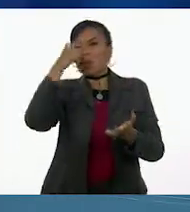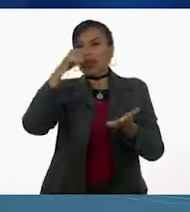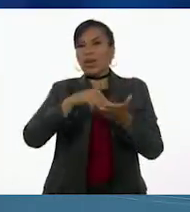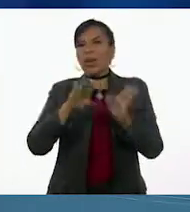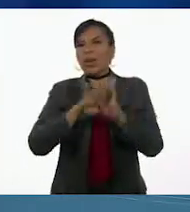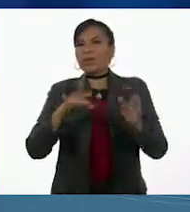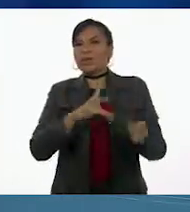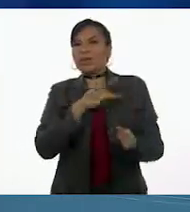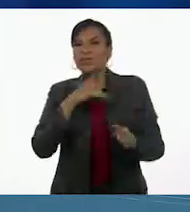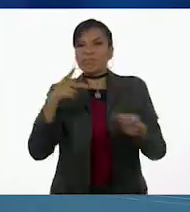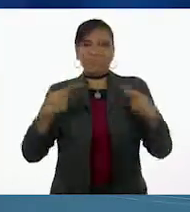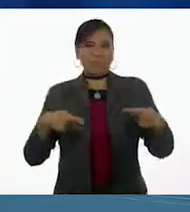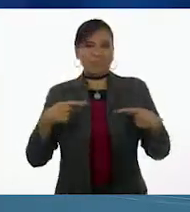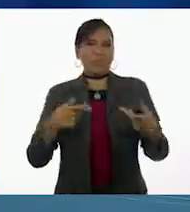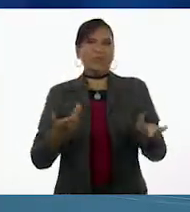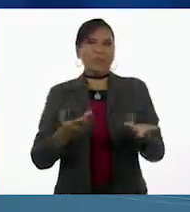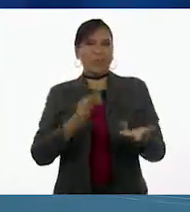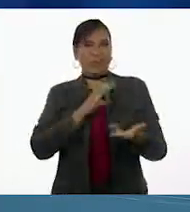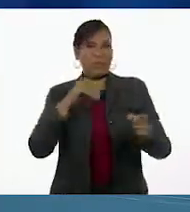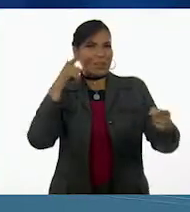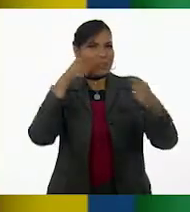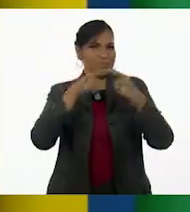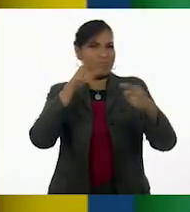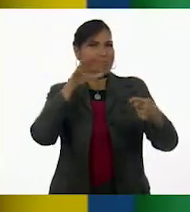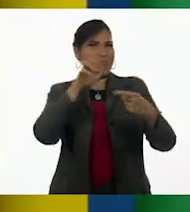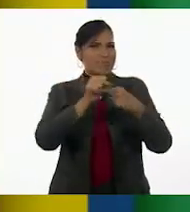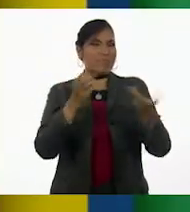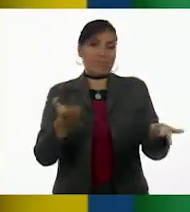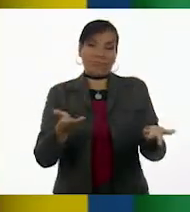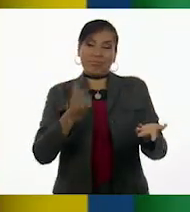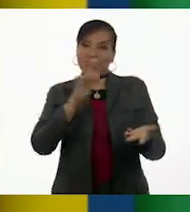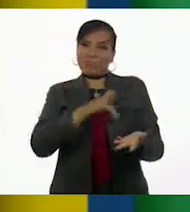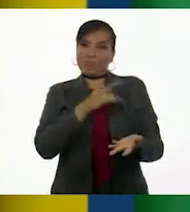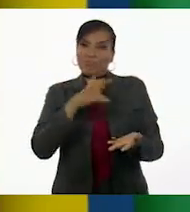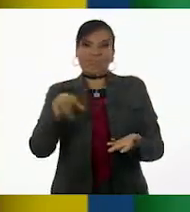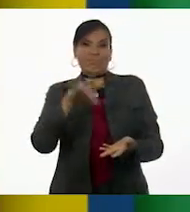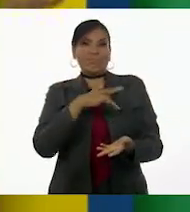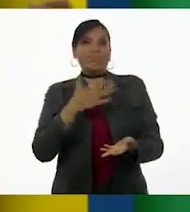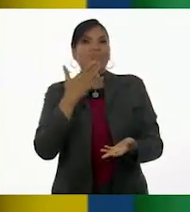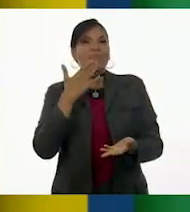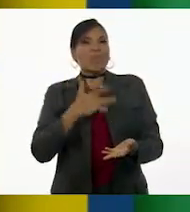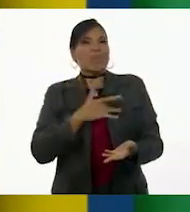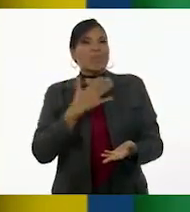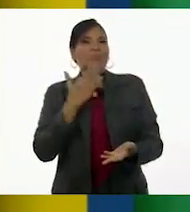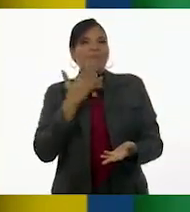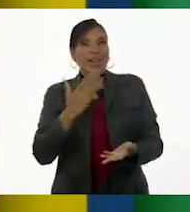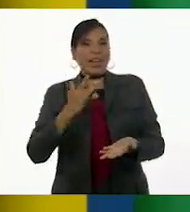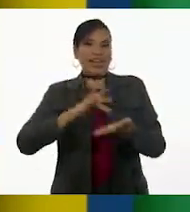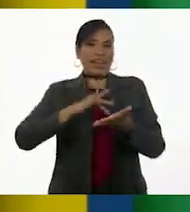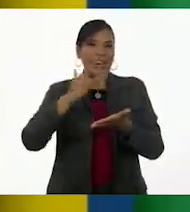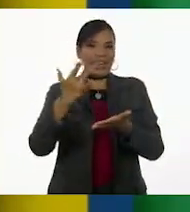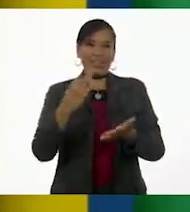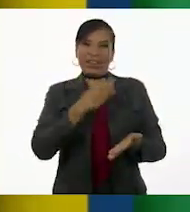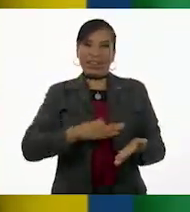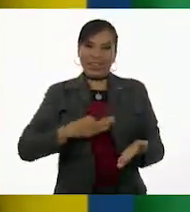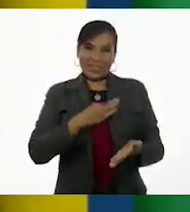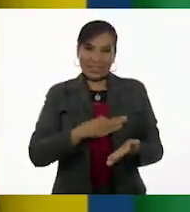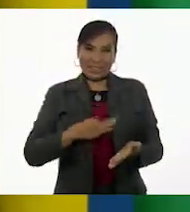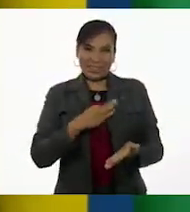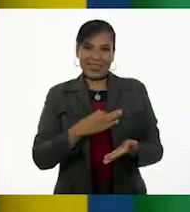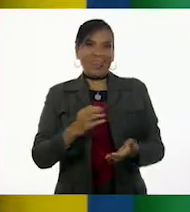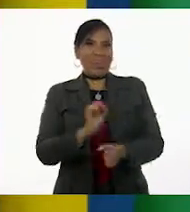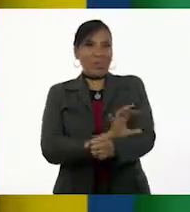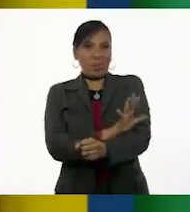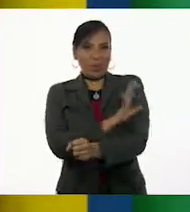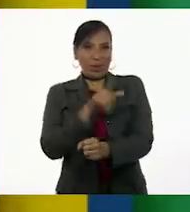que se siente una persona que logra sus metas? Pues supongo los hace sentirse satisfechos, agradecidos, felices, con